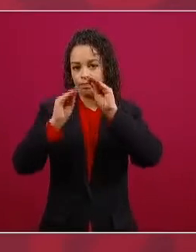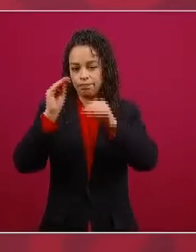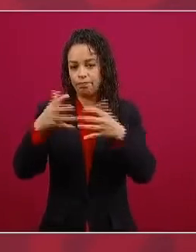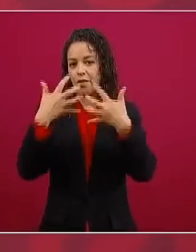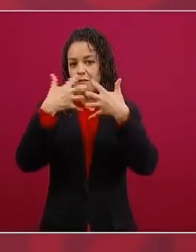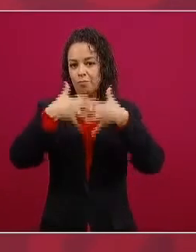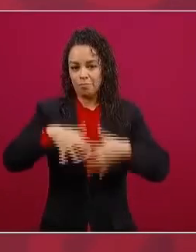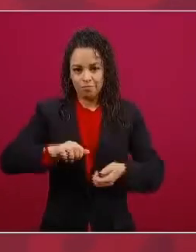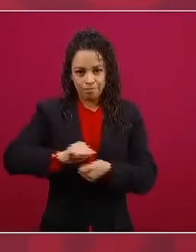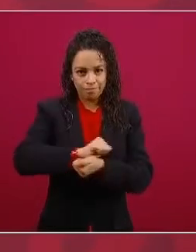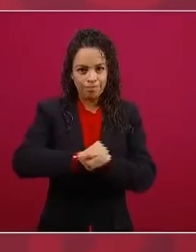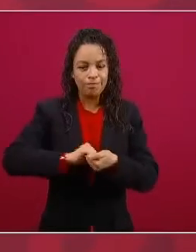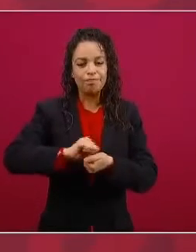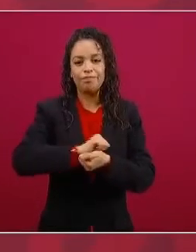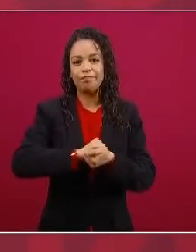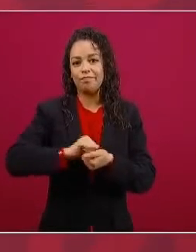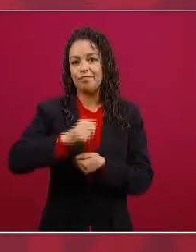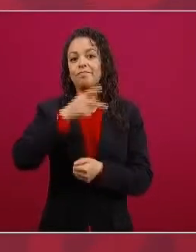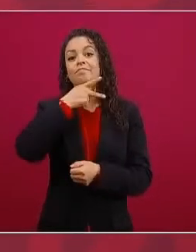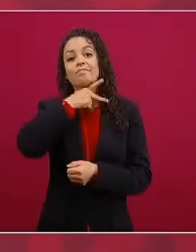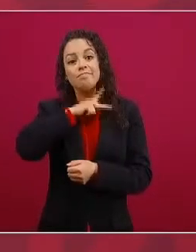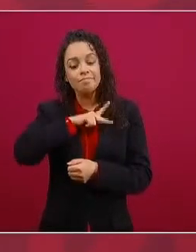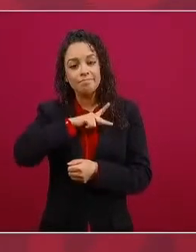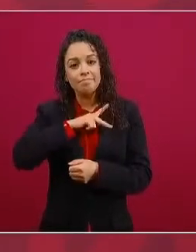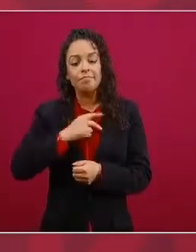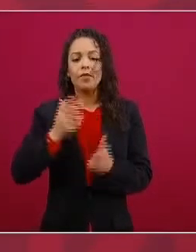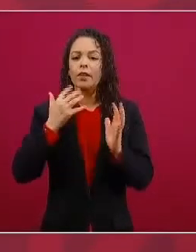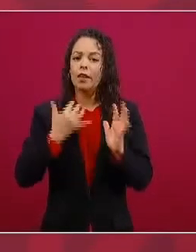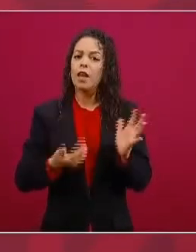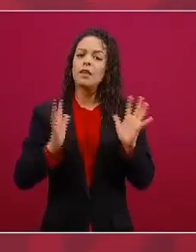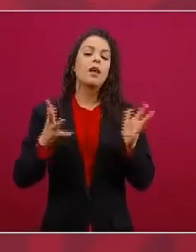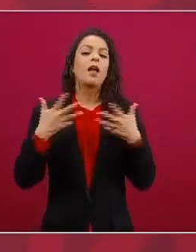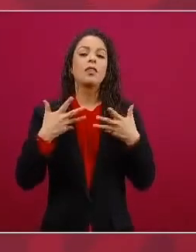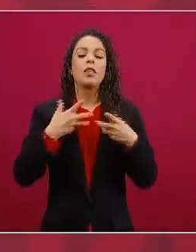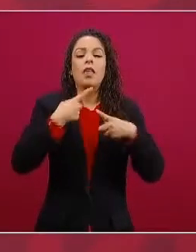Tenemos ya herramientas, equipos,